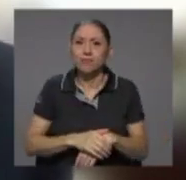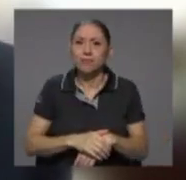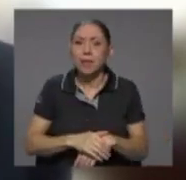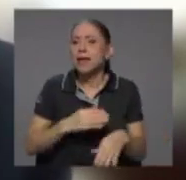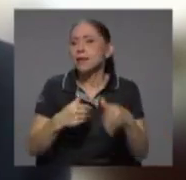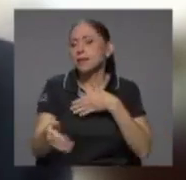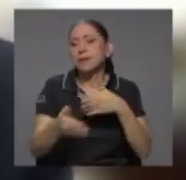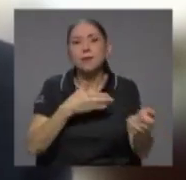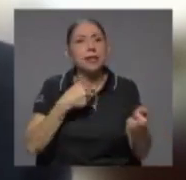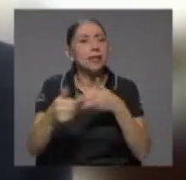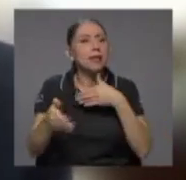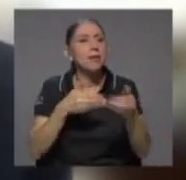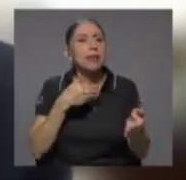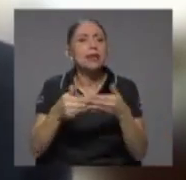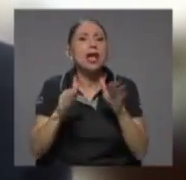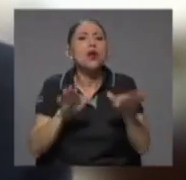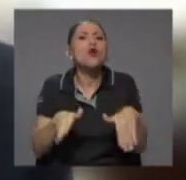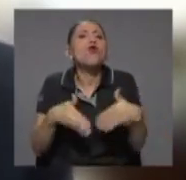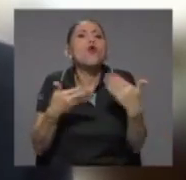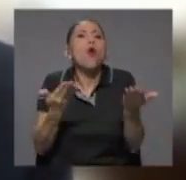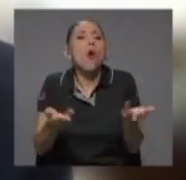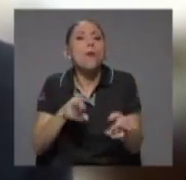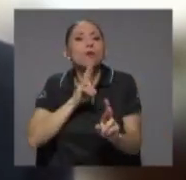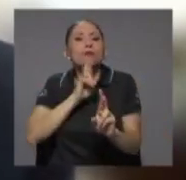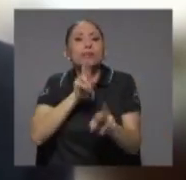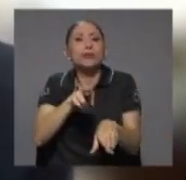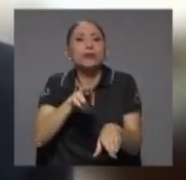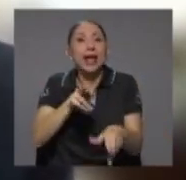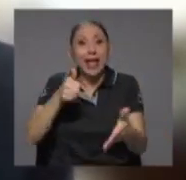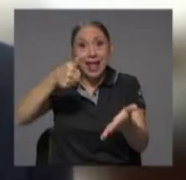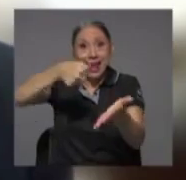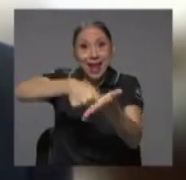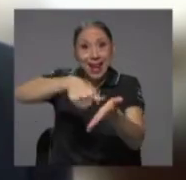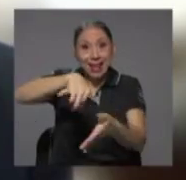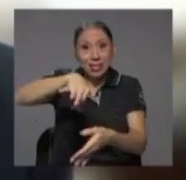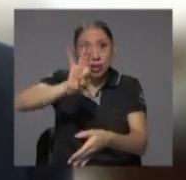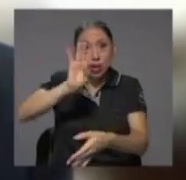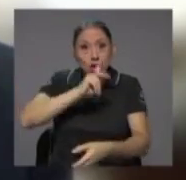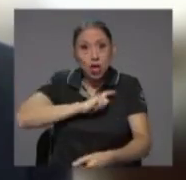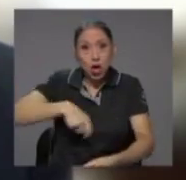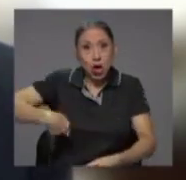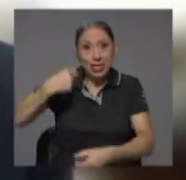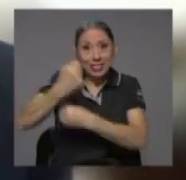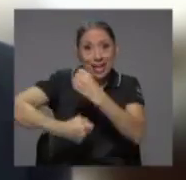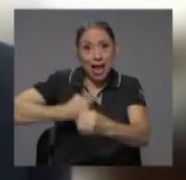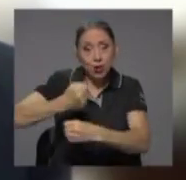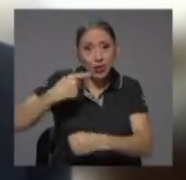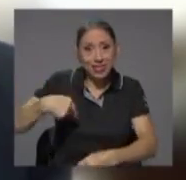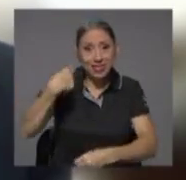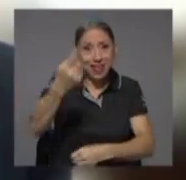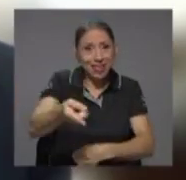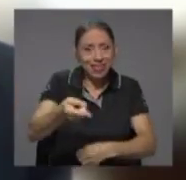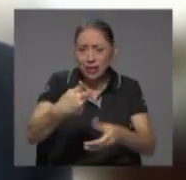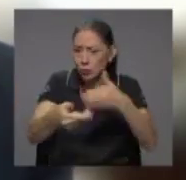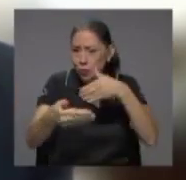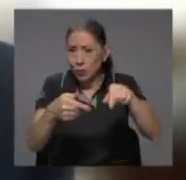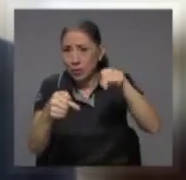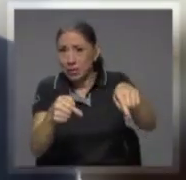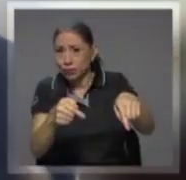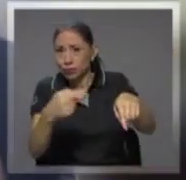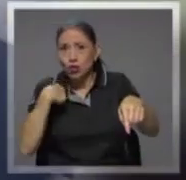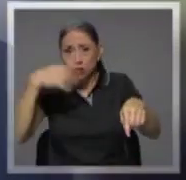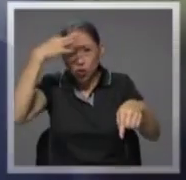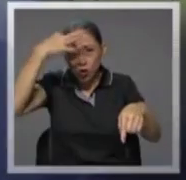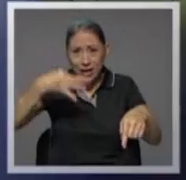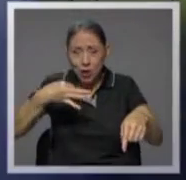resultado de las elecciones del año entrante yo creo que la caja hay que verla en todas sus dimensiones